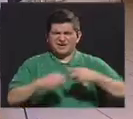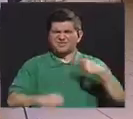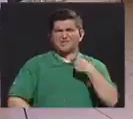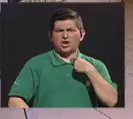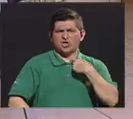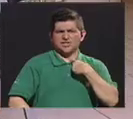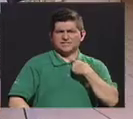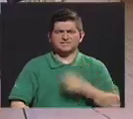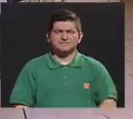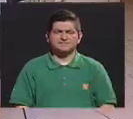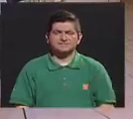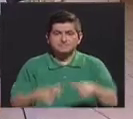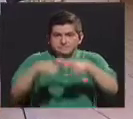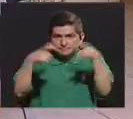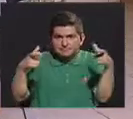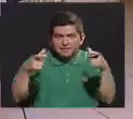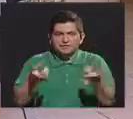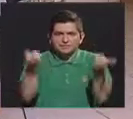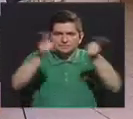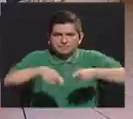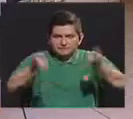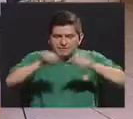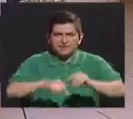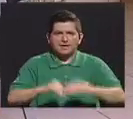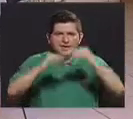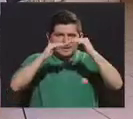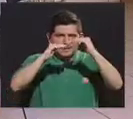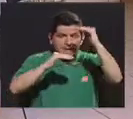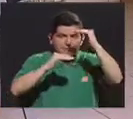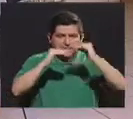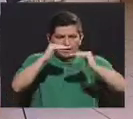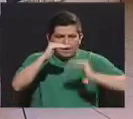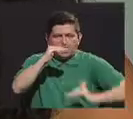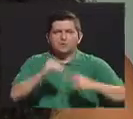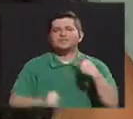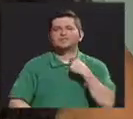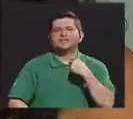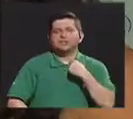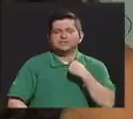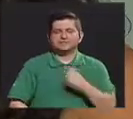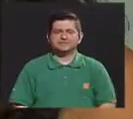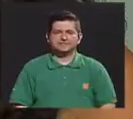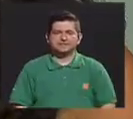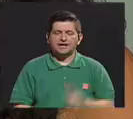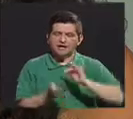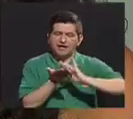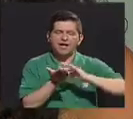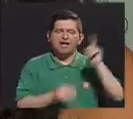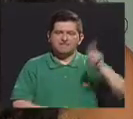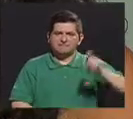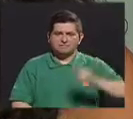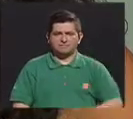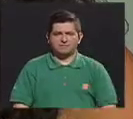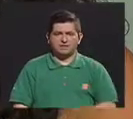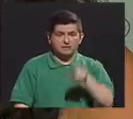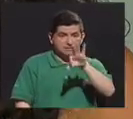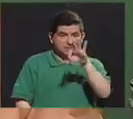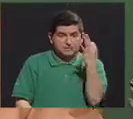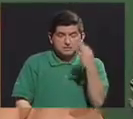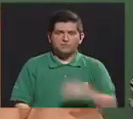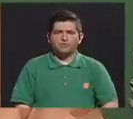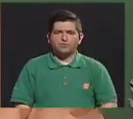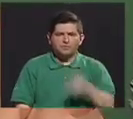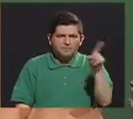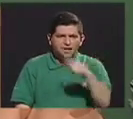La gran mayoría de los casos de hiper e hipotiroidismo son tratados con medicamentos. De manera que se suprimen las